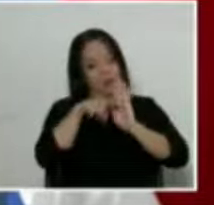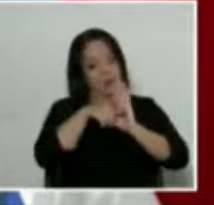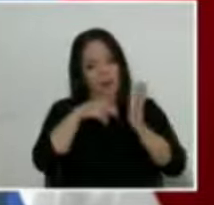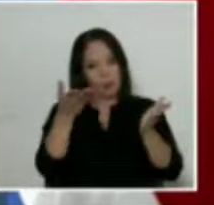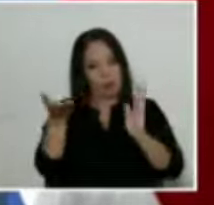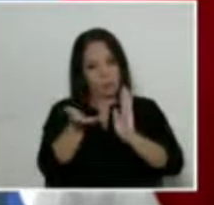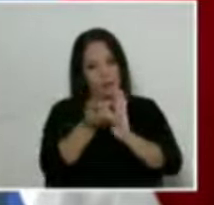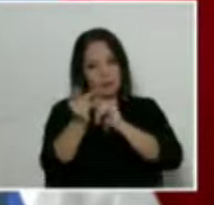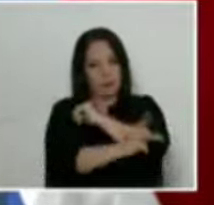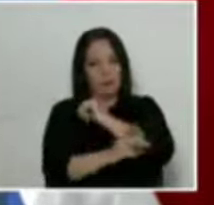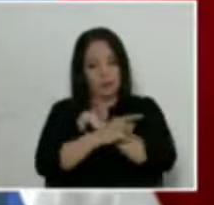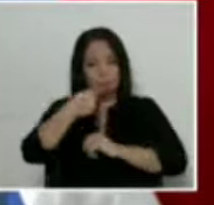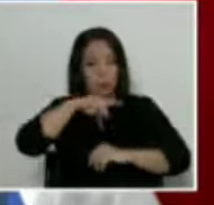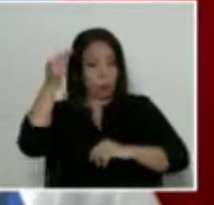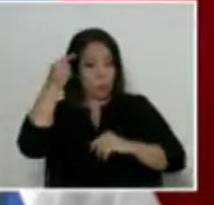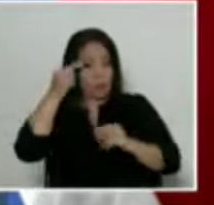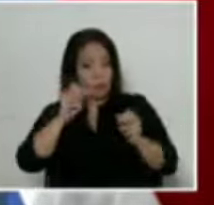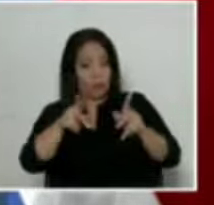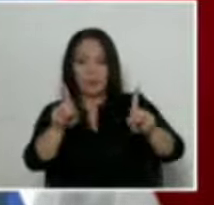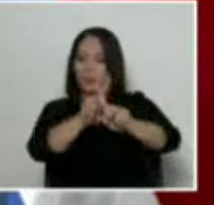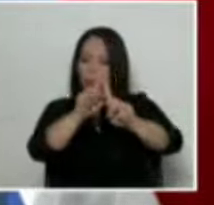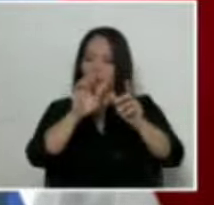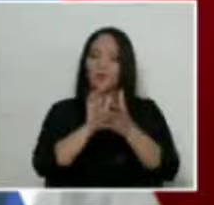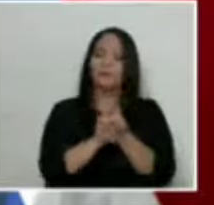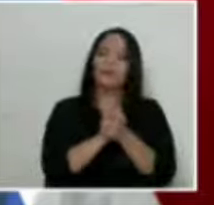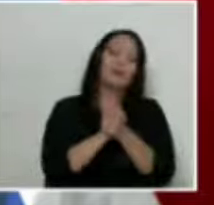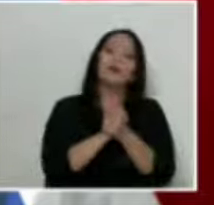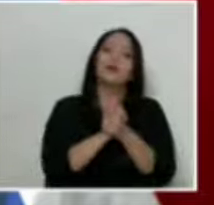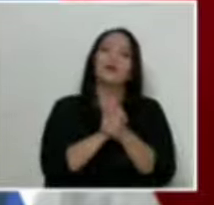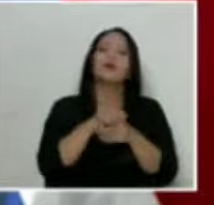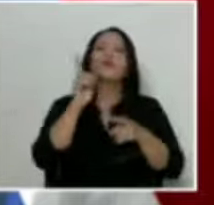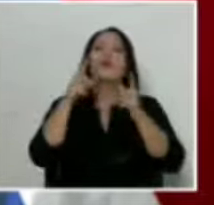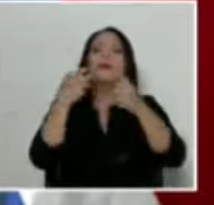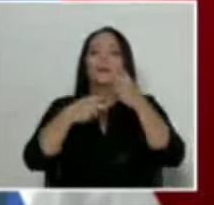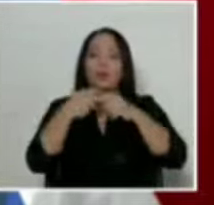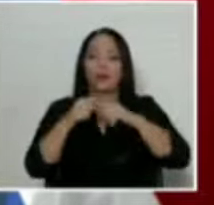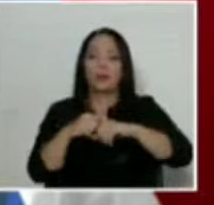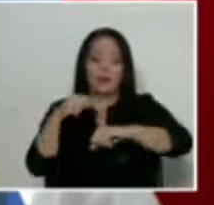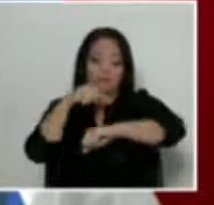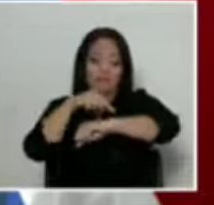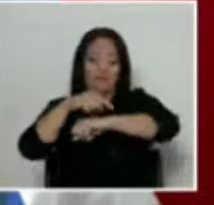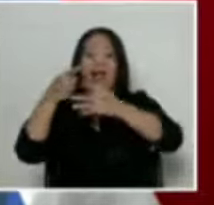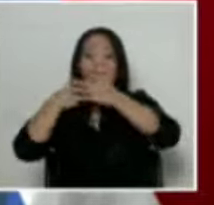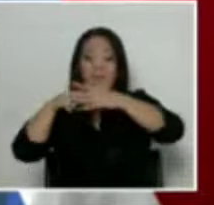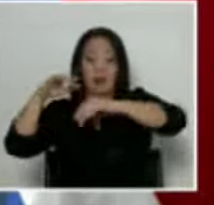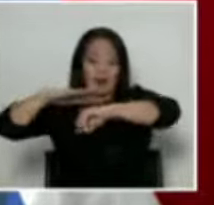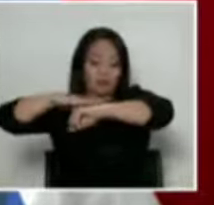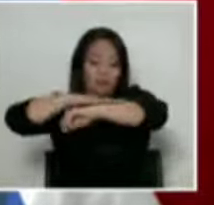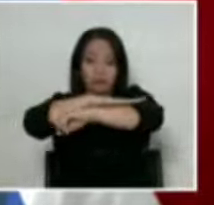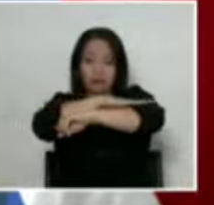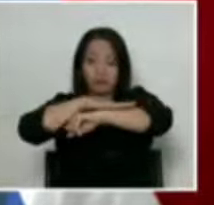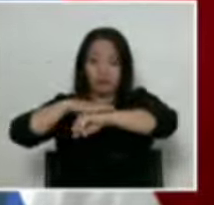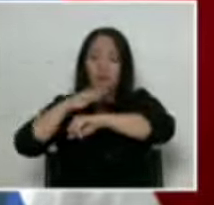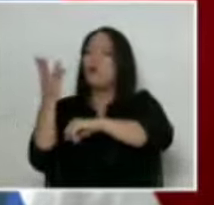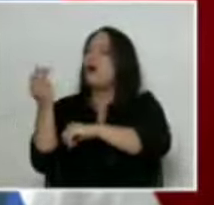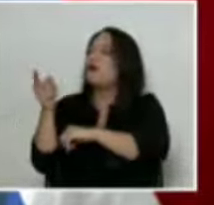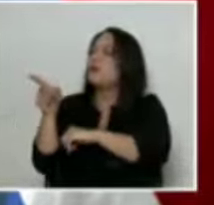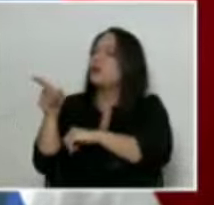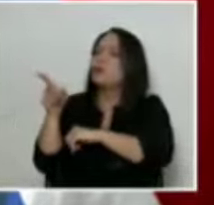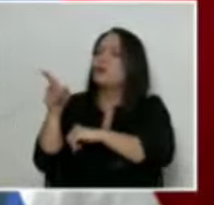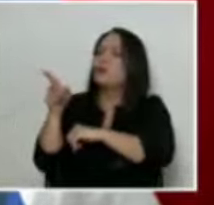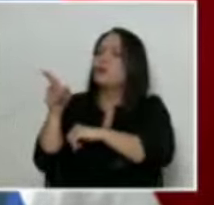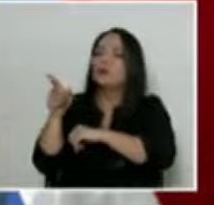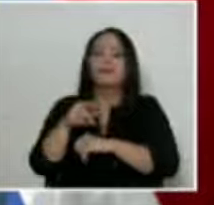va a permitir eso. ¿Cuál es el problema? De que vale ciento... ¿cuántos millones de dólares, don Luis?